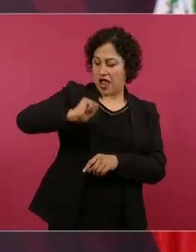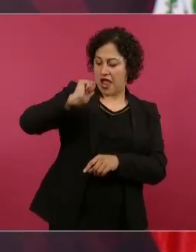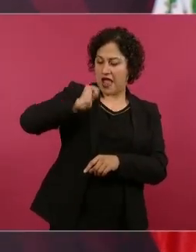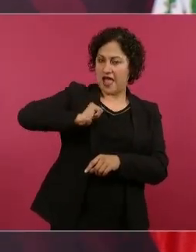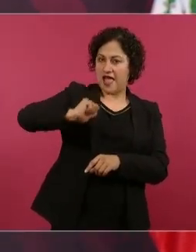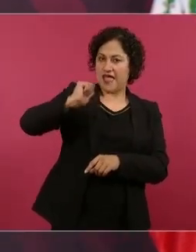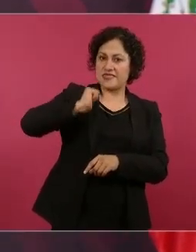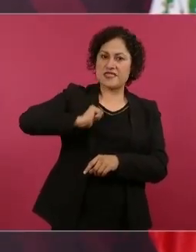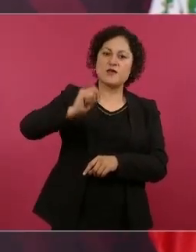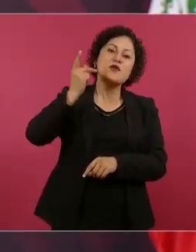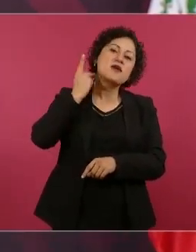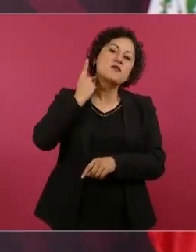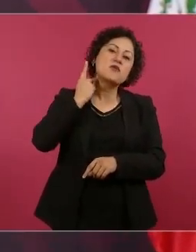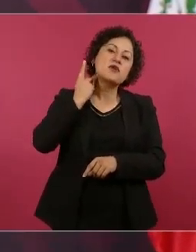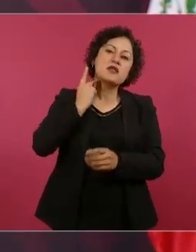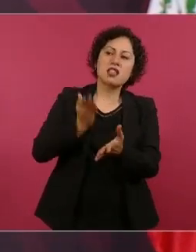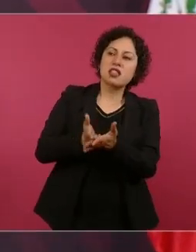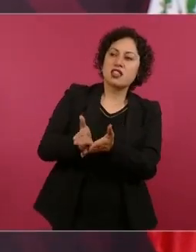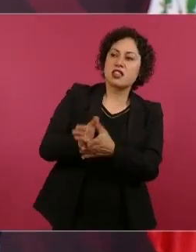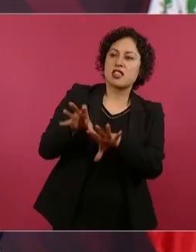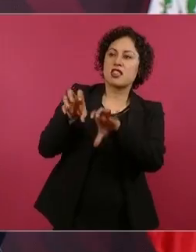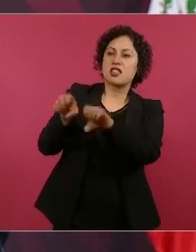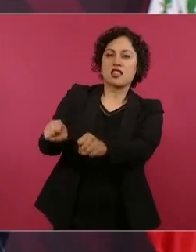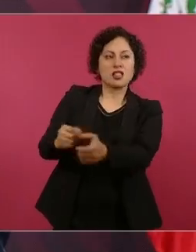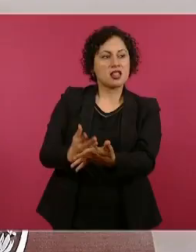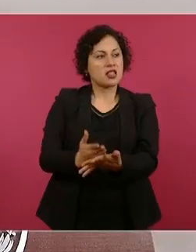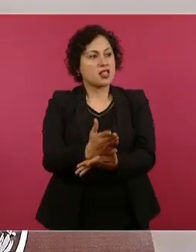intervencionista, injerencista.